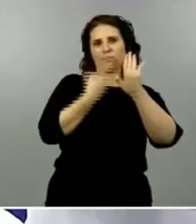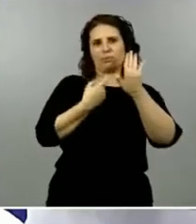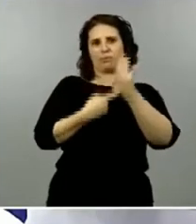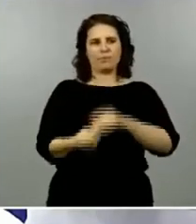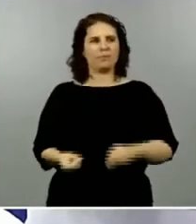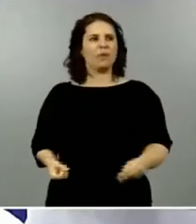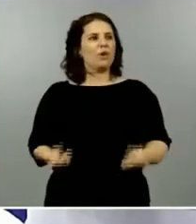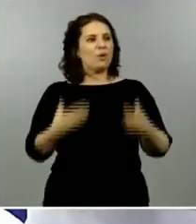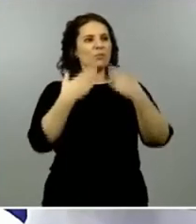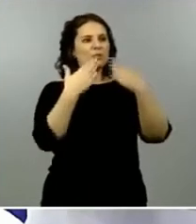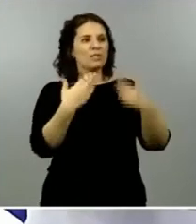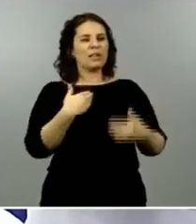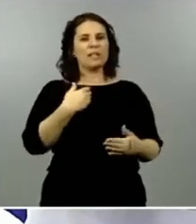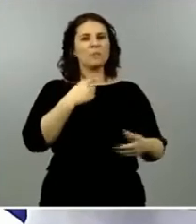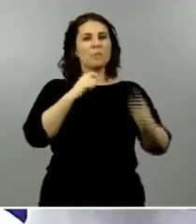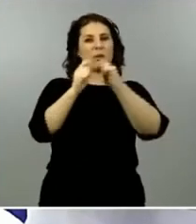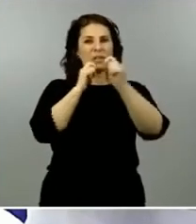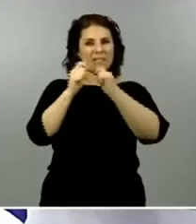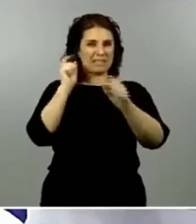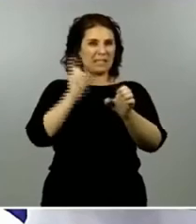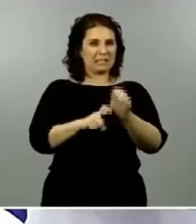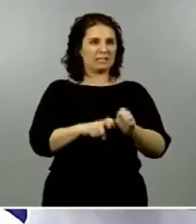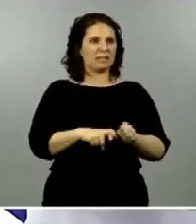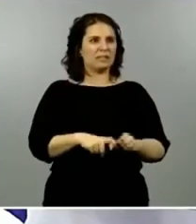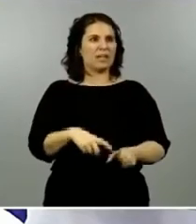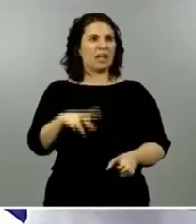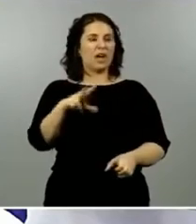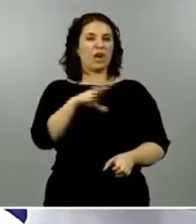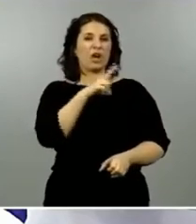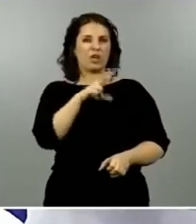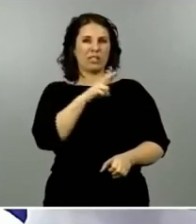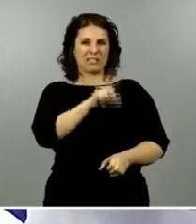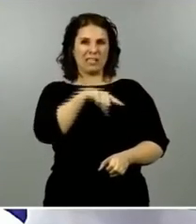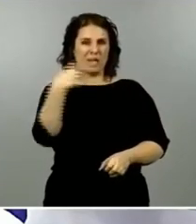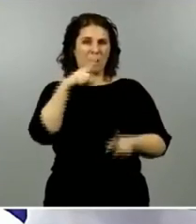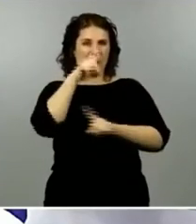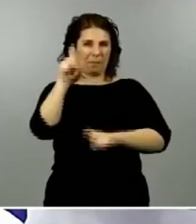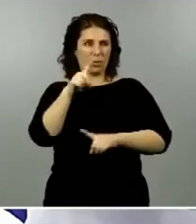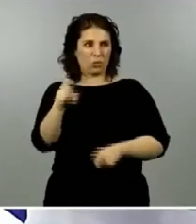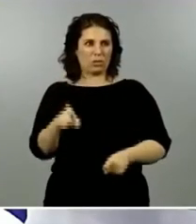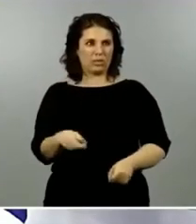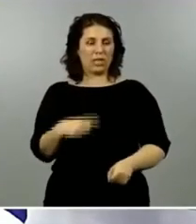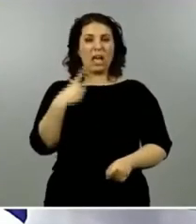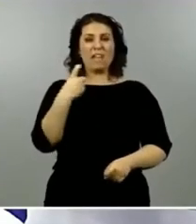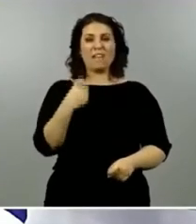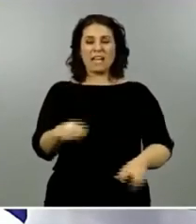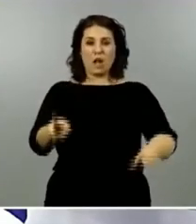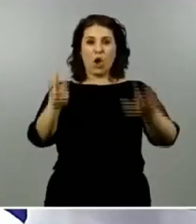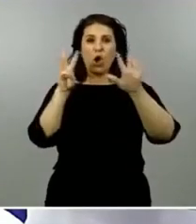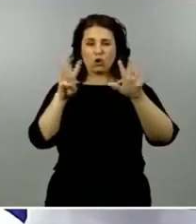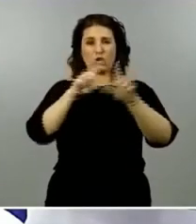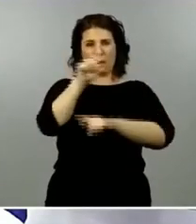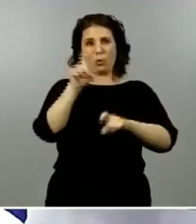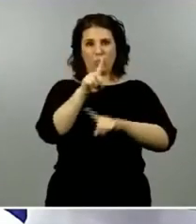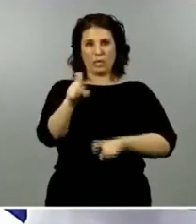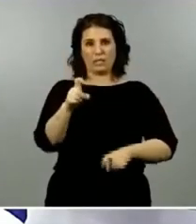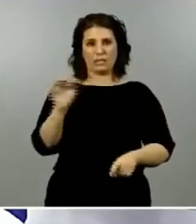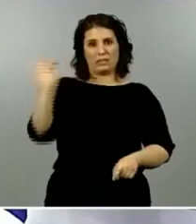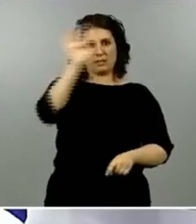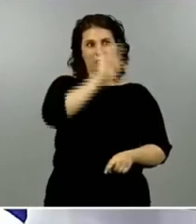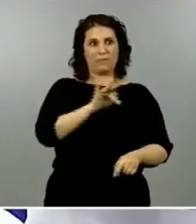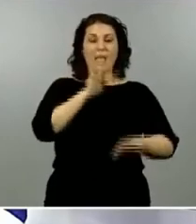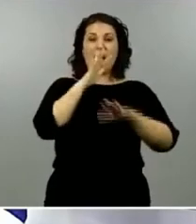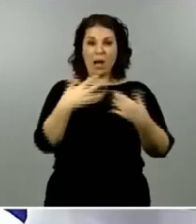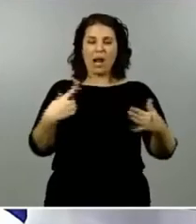que participan la cortesía unos con otros en la formulación de las preguntas quedan ocho turnos de preguntas por delante y ahora quien lo utiliza es la agencia